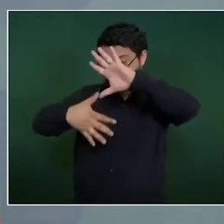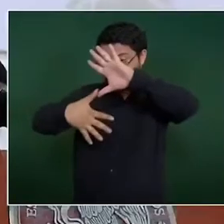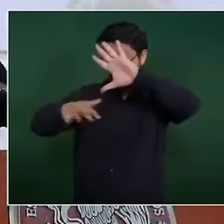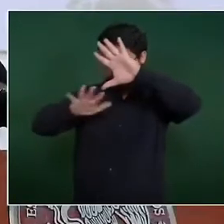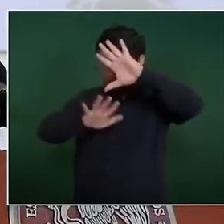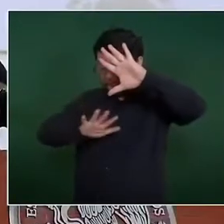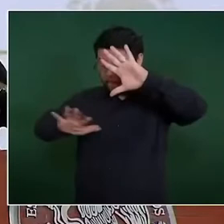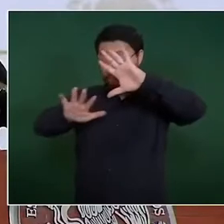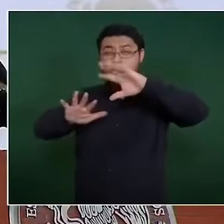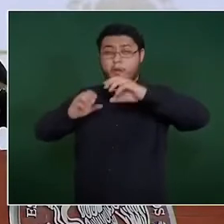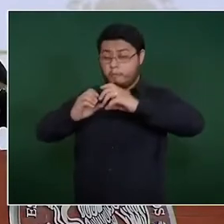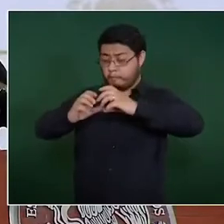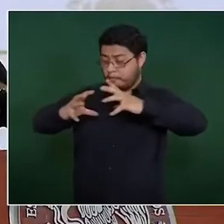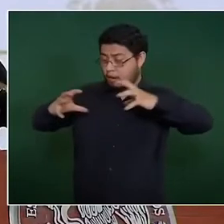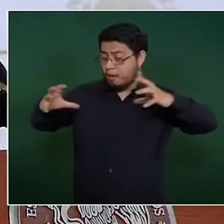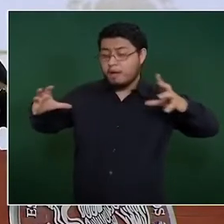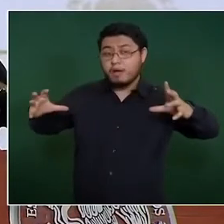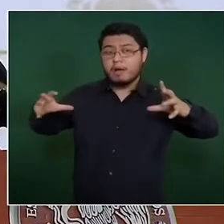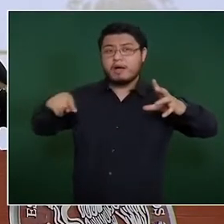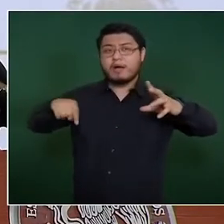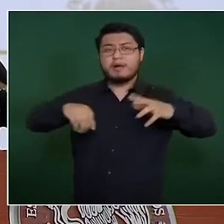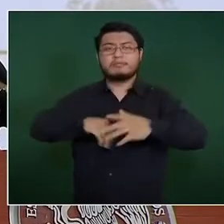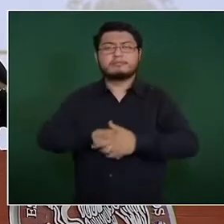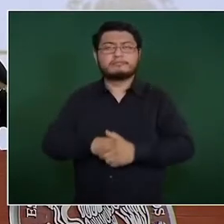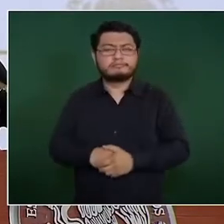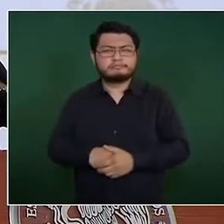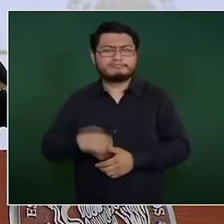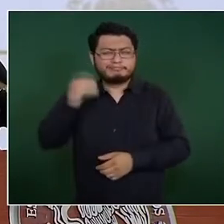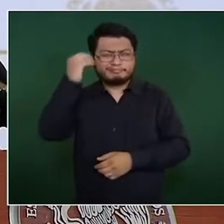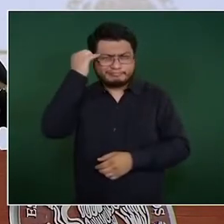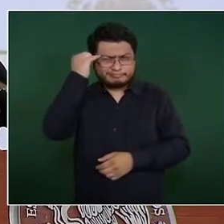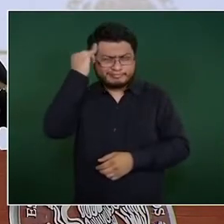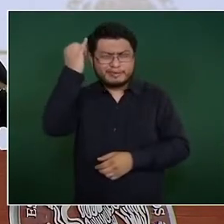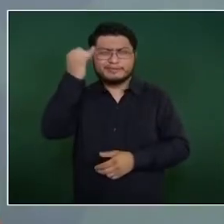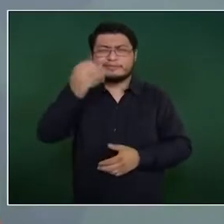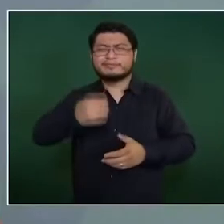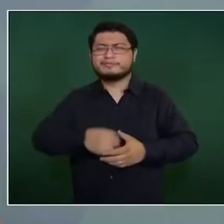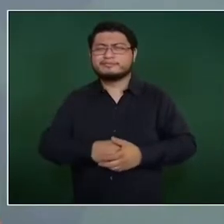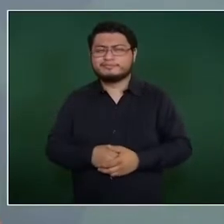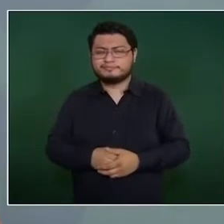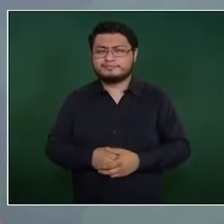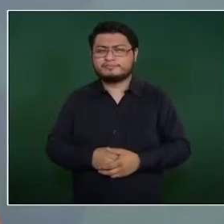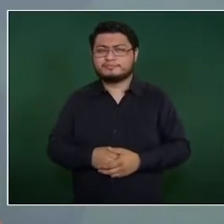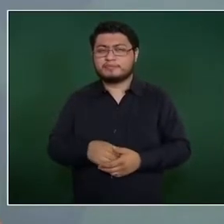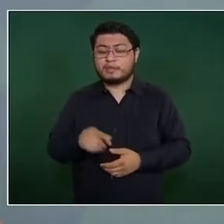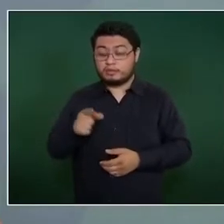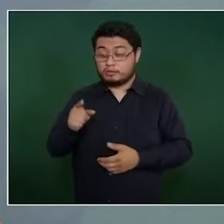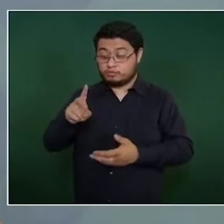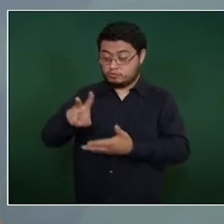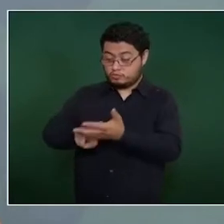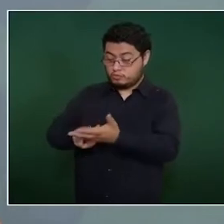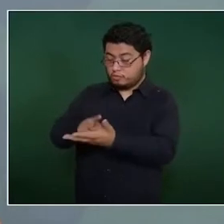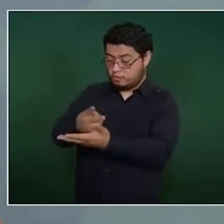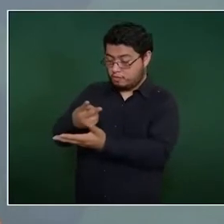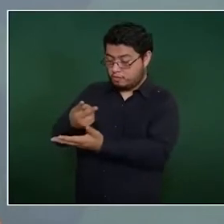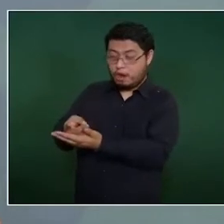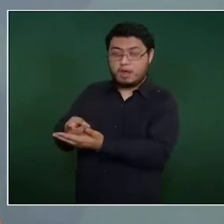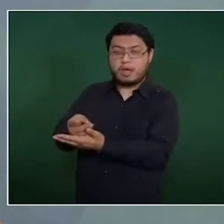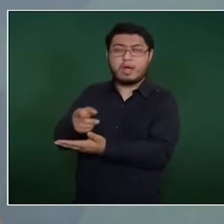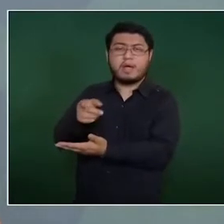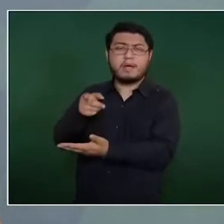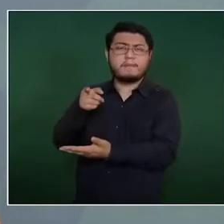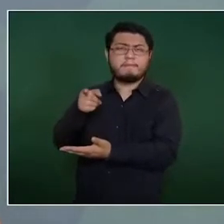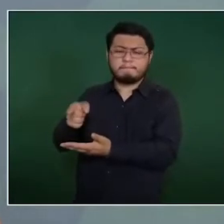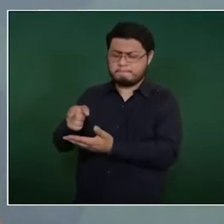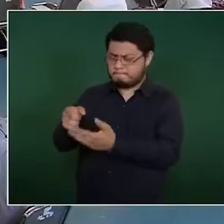y con más del doble, cerca